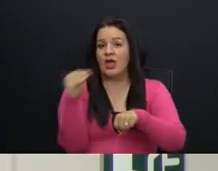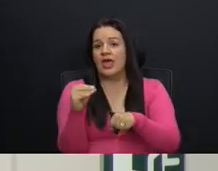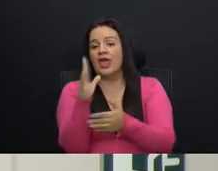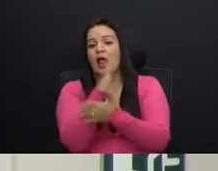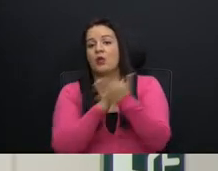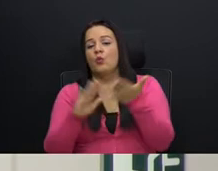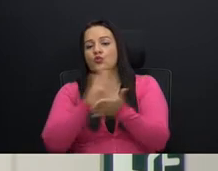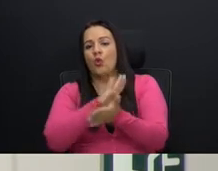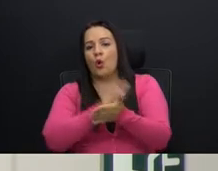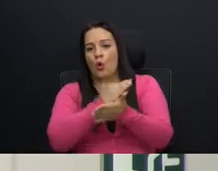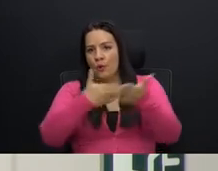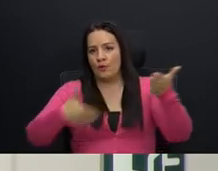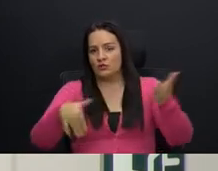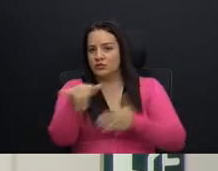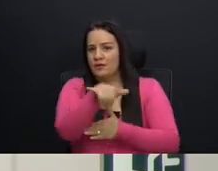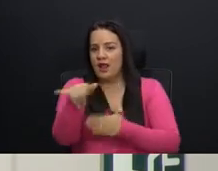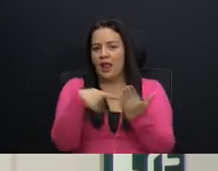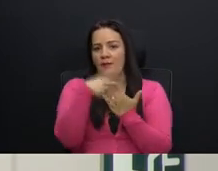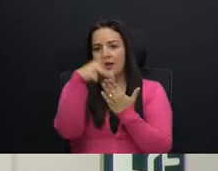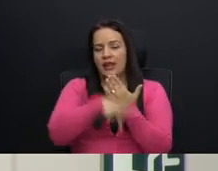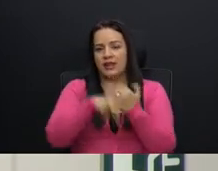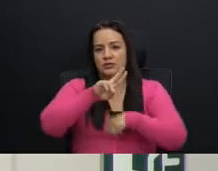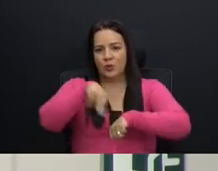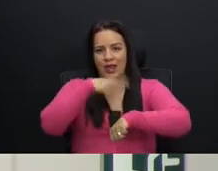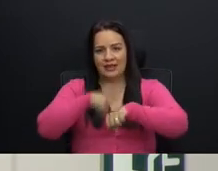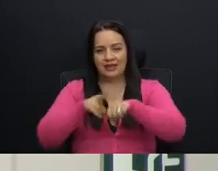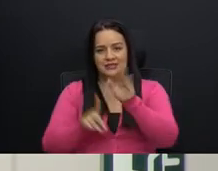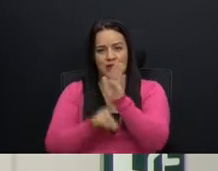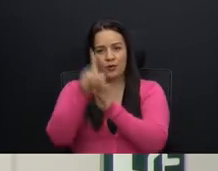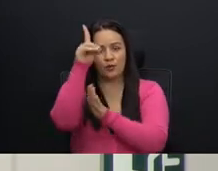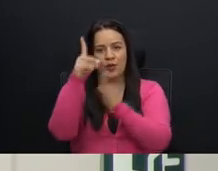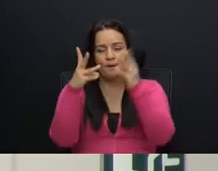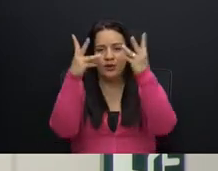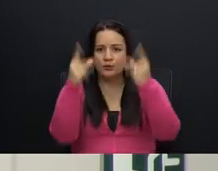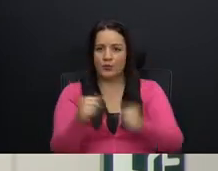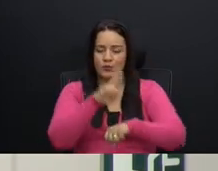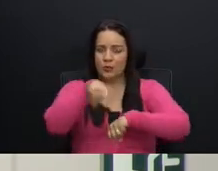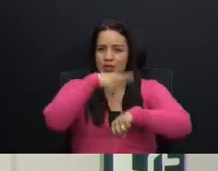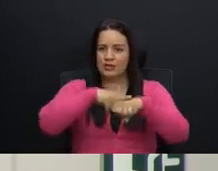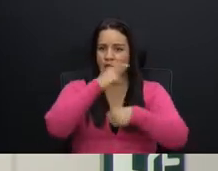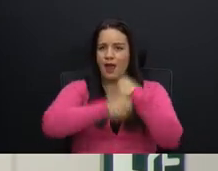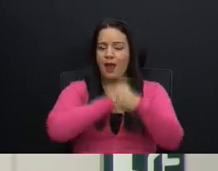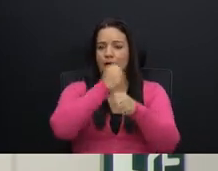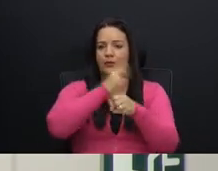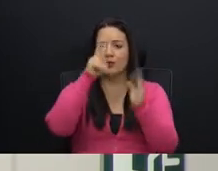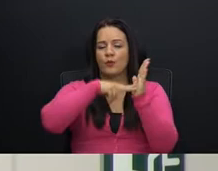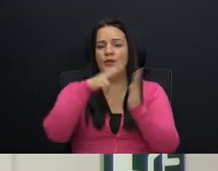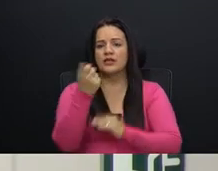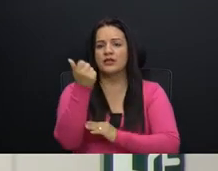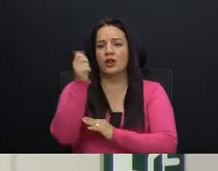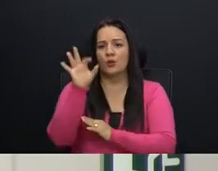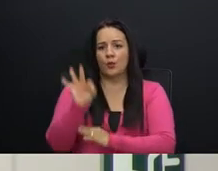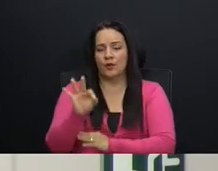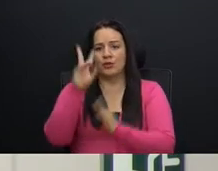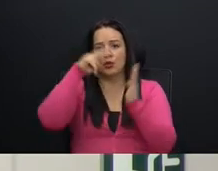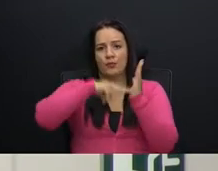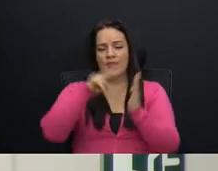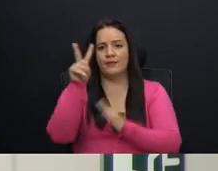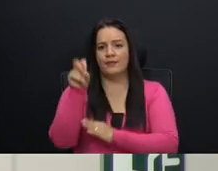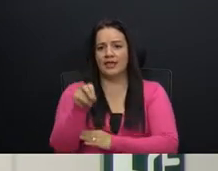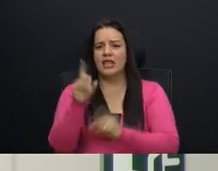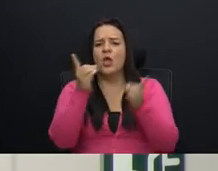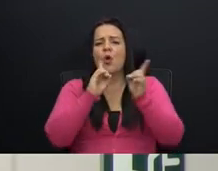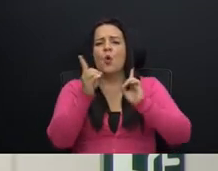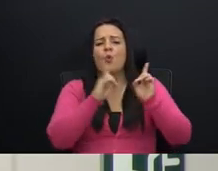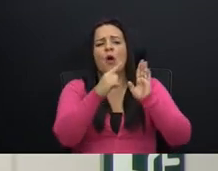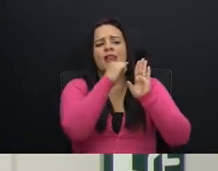documento similar al Plan Nacional de Desarrollo. Del presupuesto nacional del año 2019 y 2020, ¿cuáles líneas